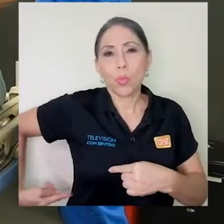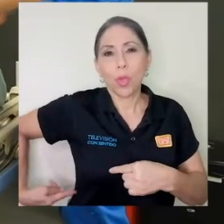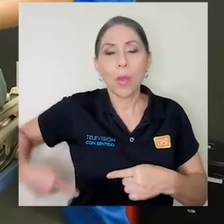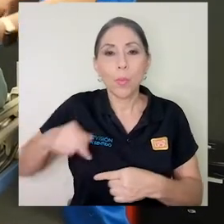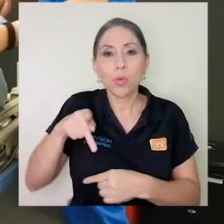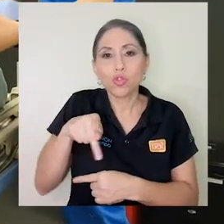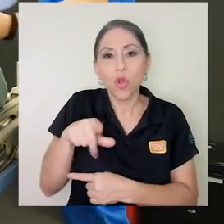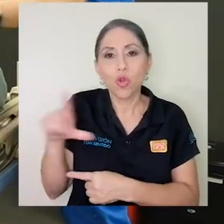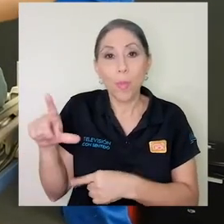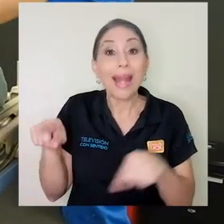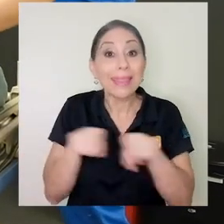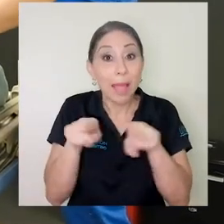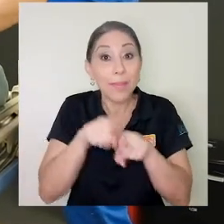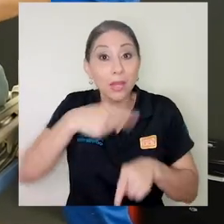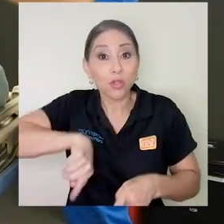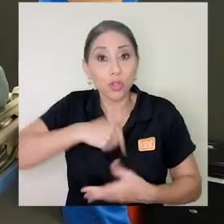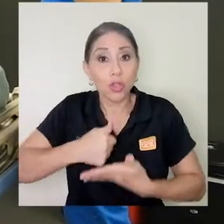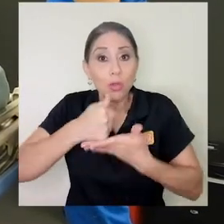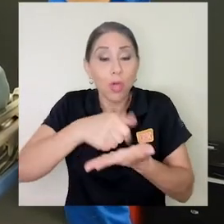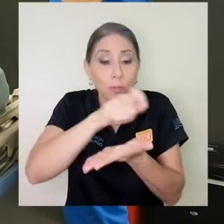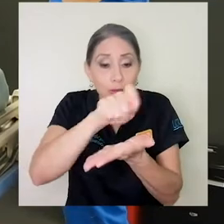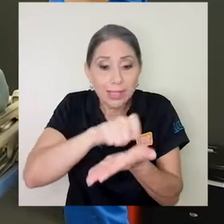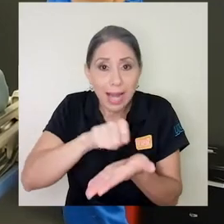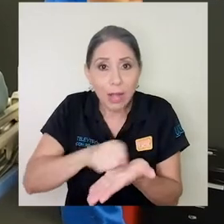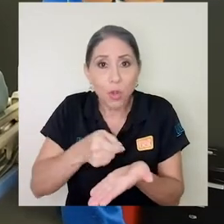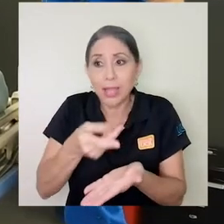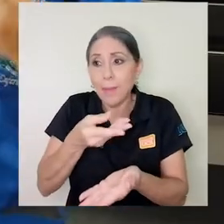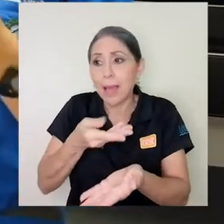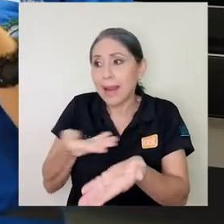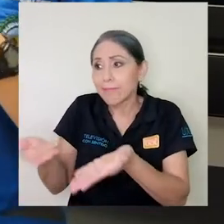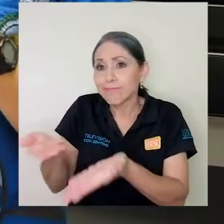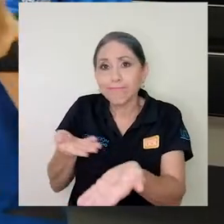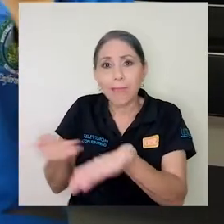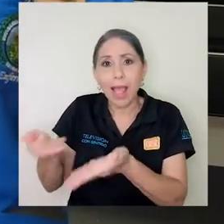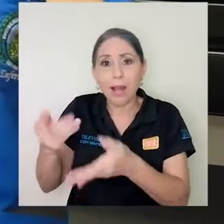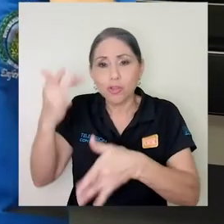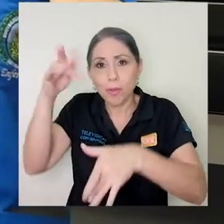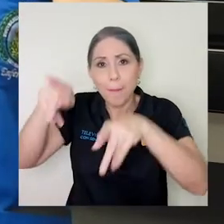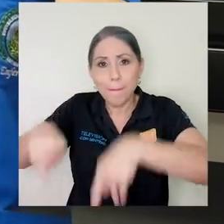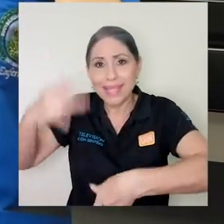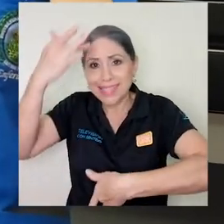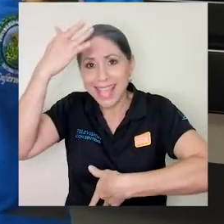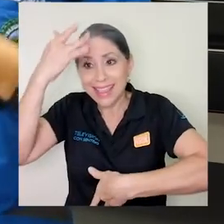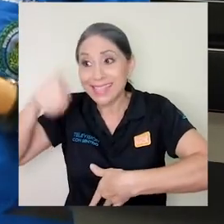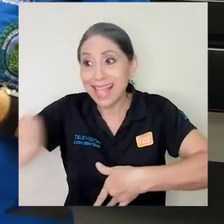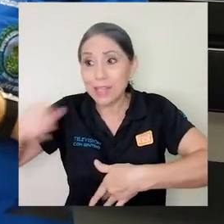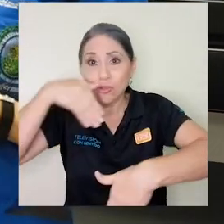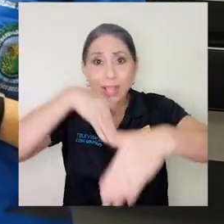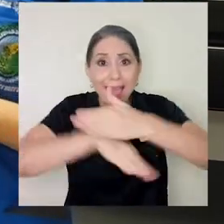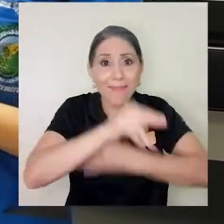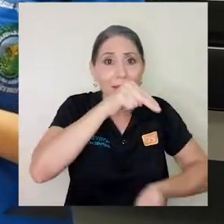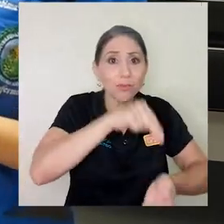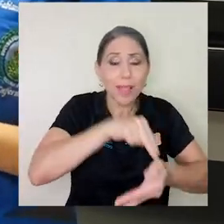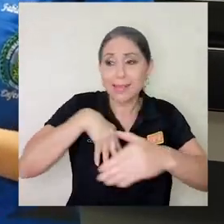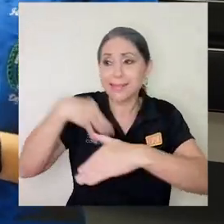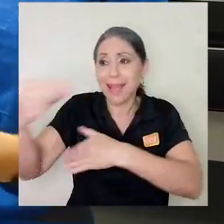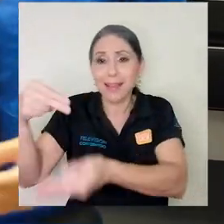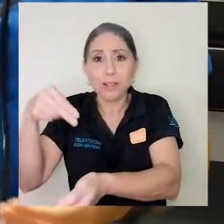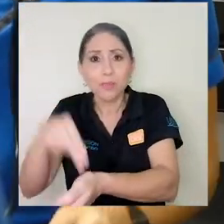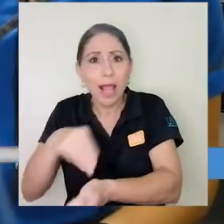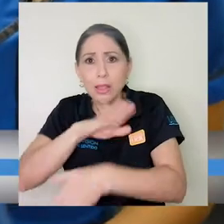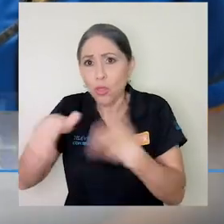ayudamos a hacer las notas de evolución de los pacientes, los ingresos de los pacientes, los egresos de los pacientes.